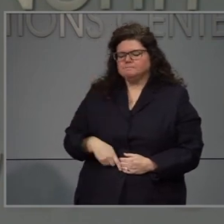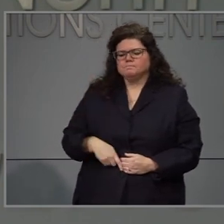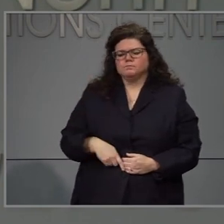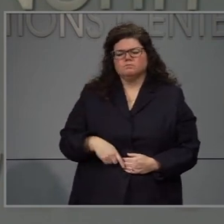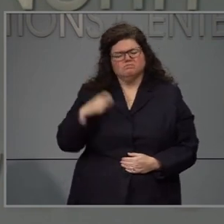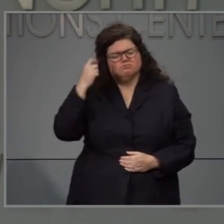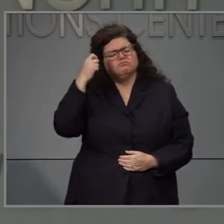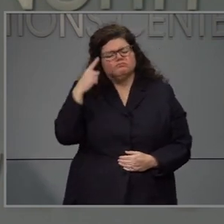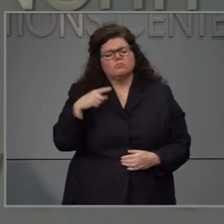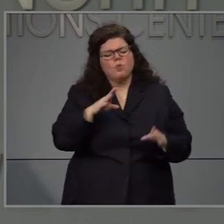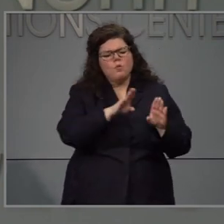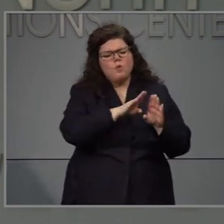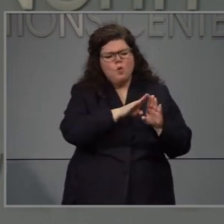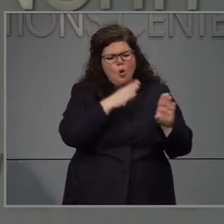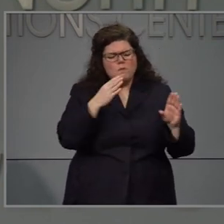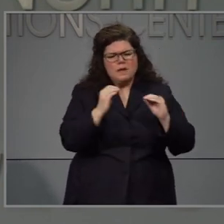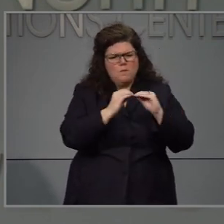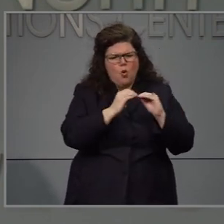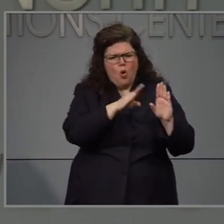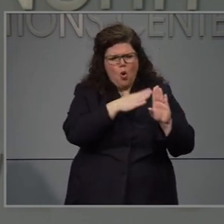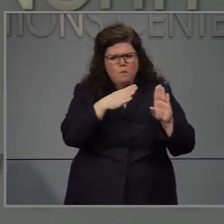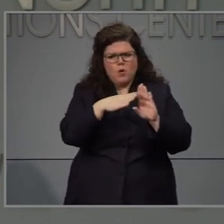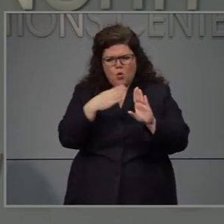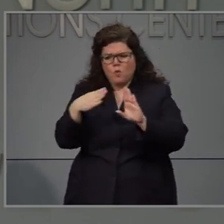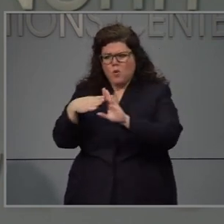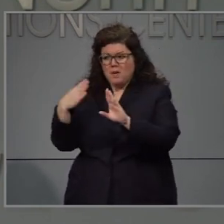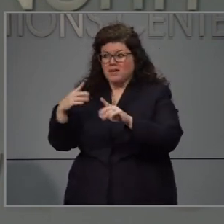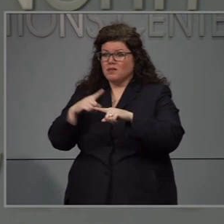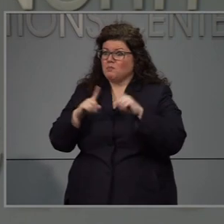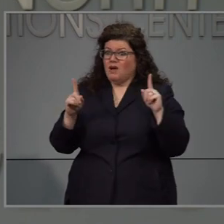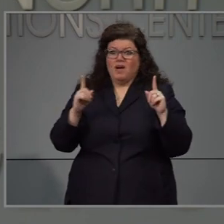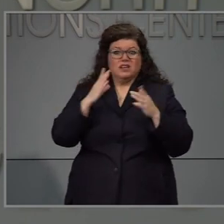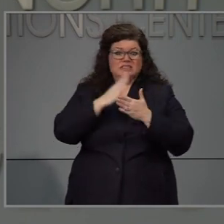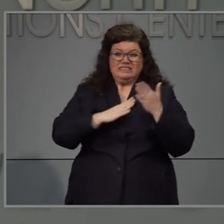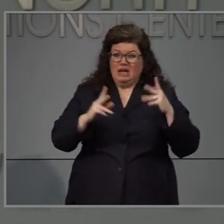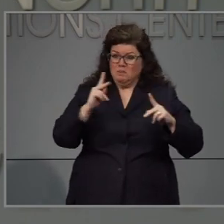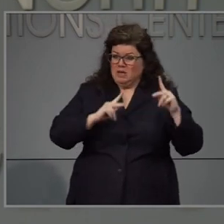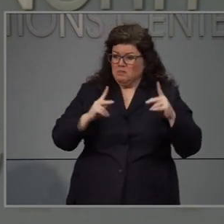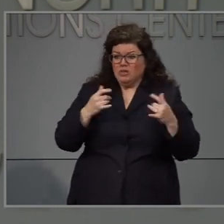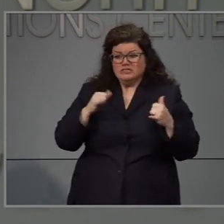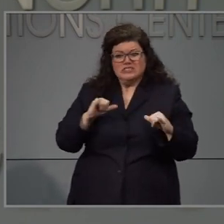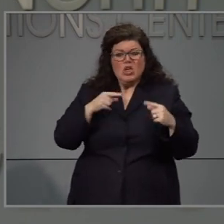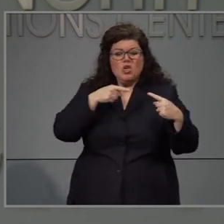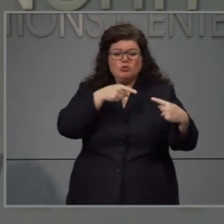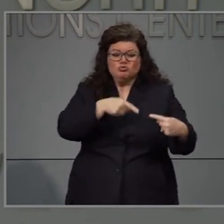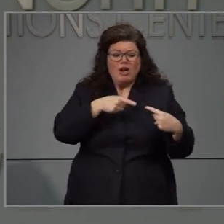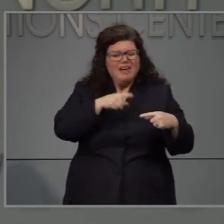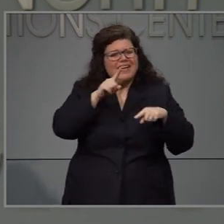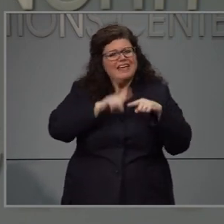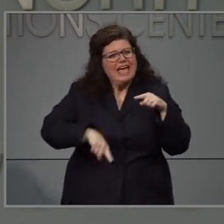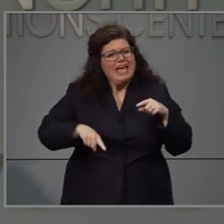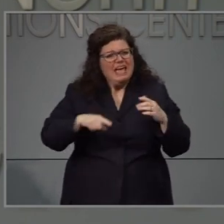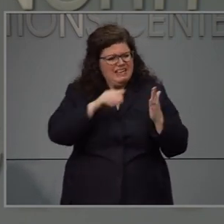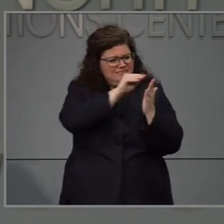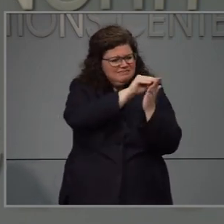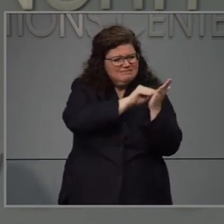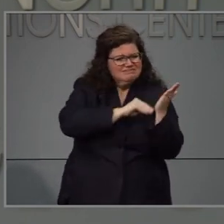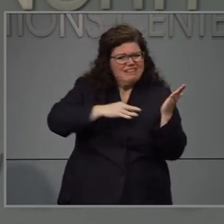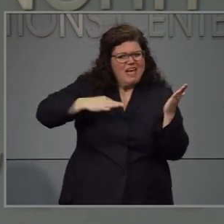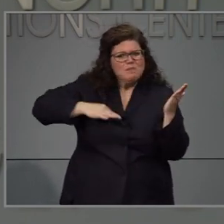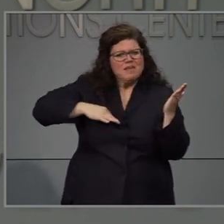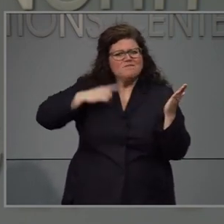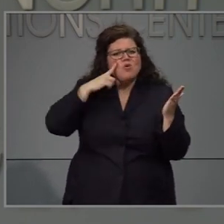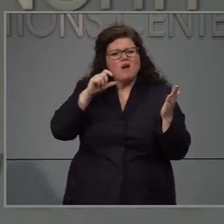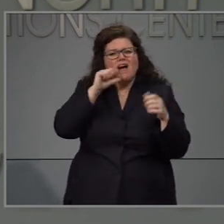A la primera economía seguimos recibiendo correos electrónicos de personas que están teniendo dificultad para recibir los